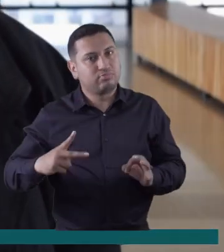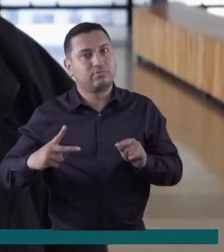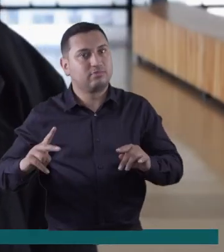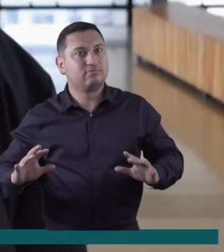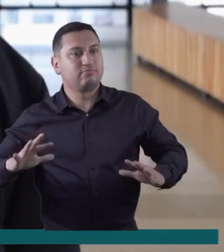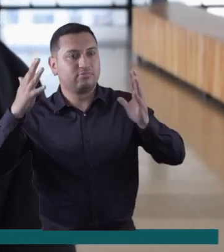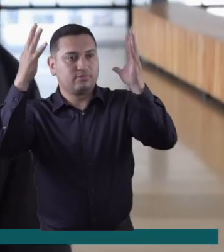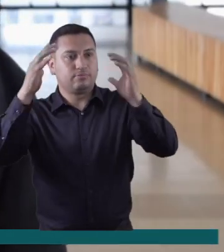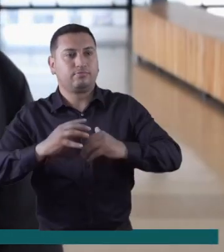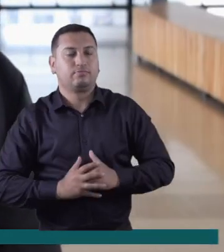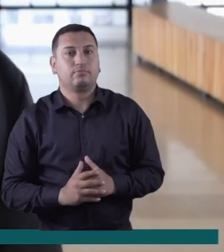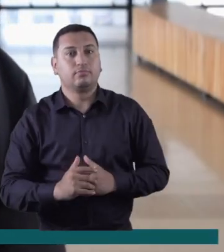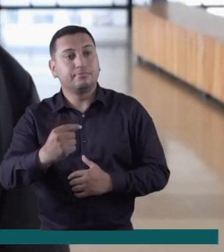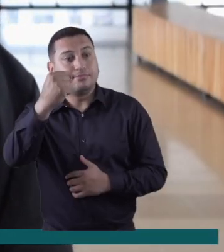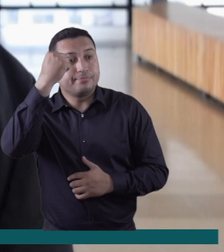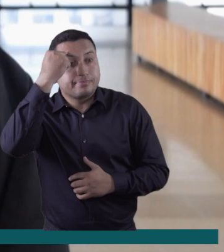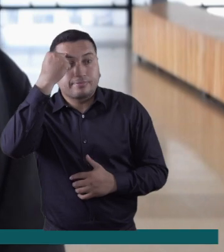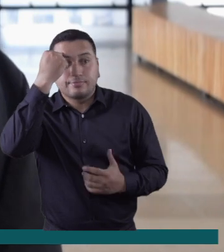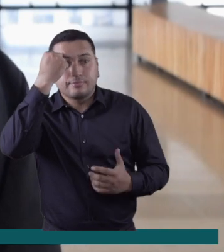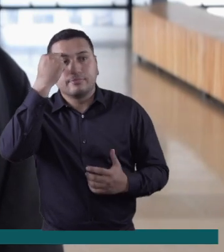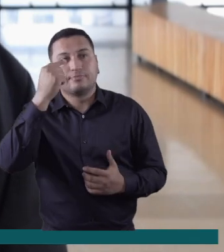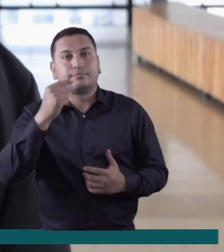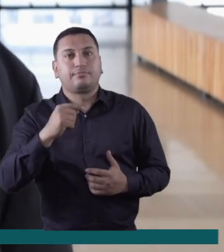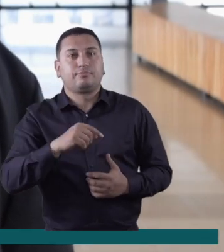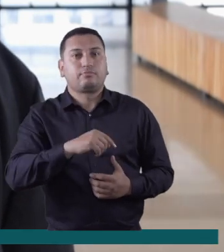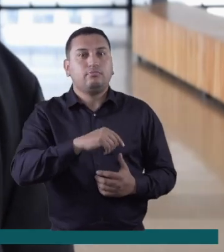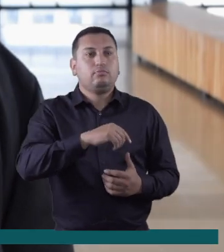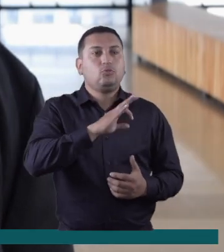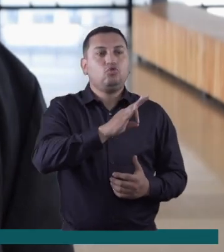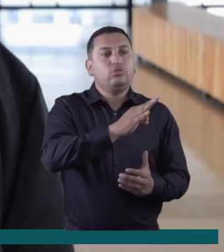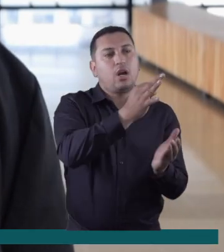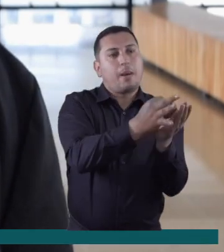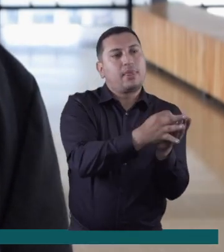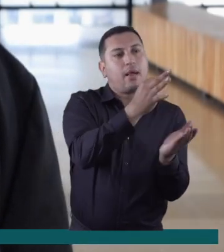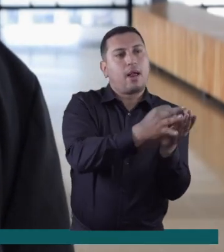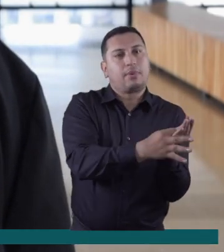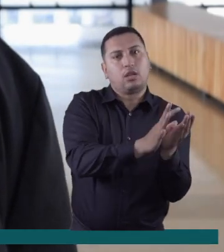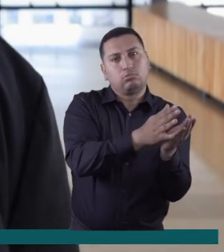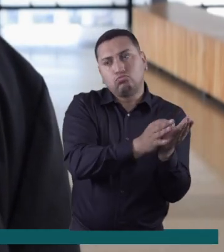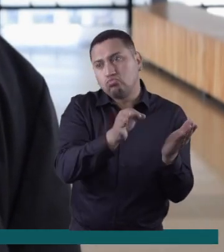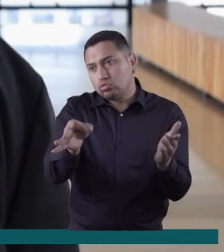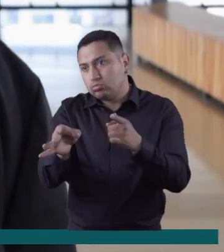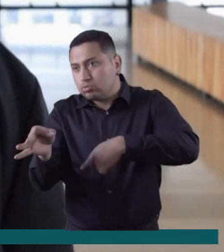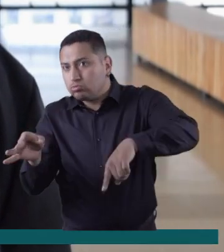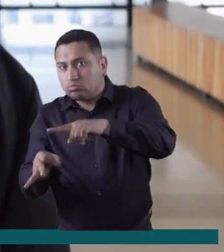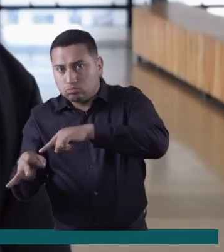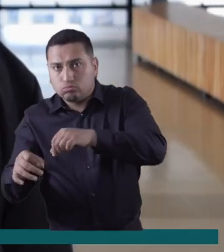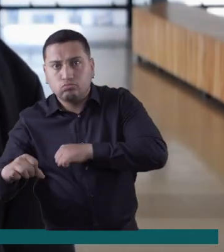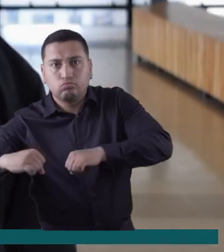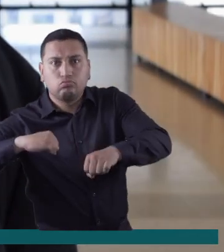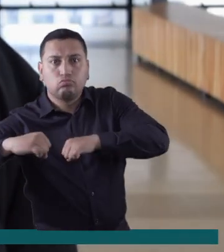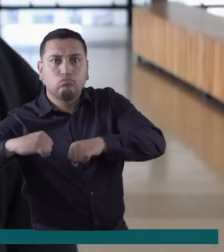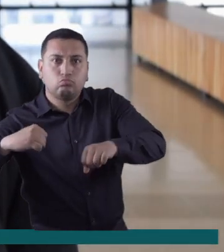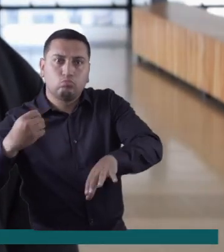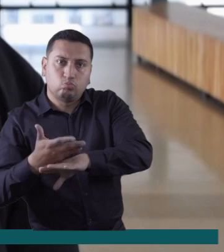Que se descentralice, que los municipios creen sus propias propuestas,